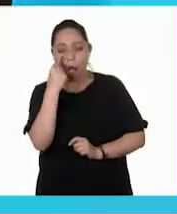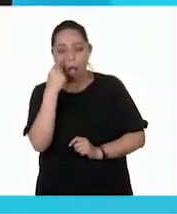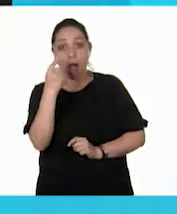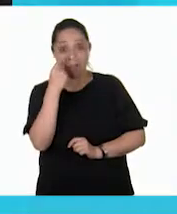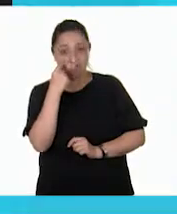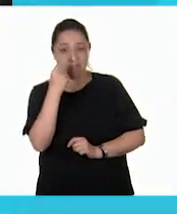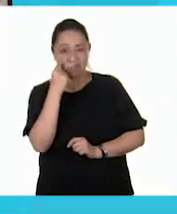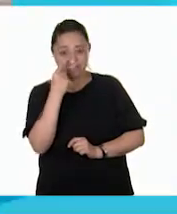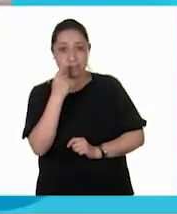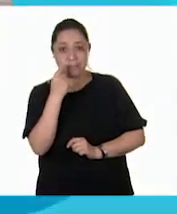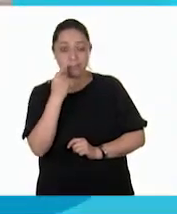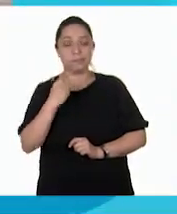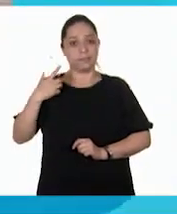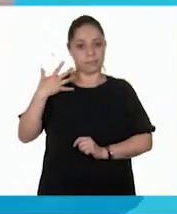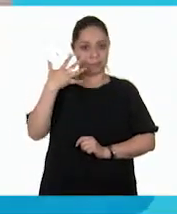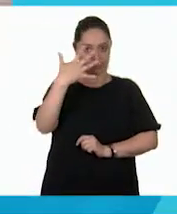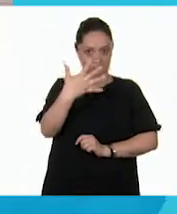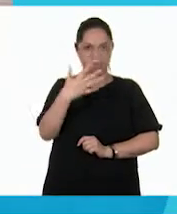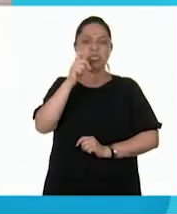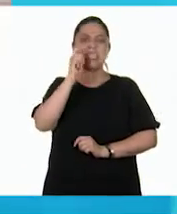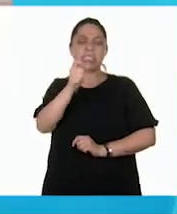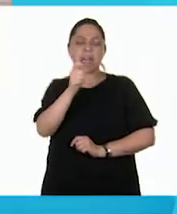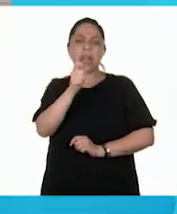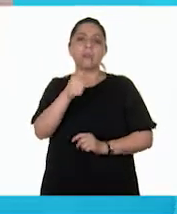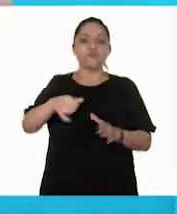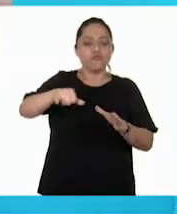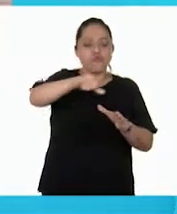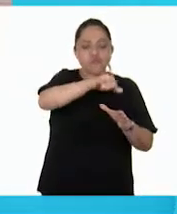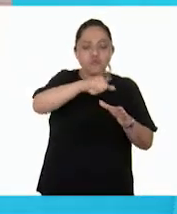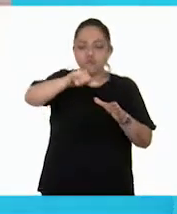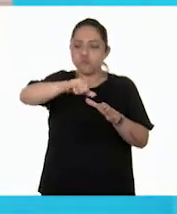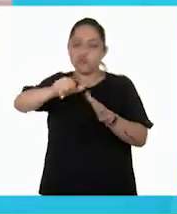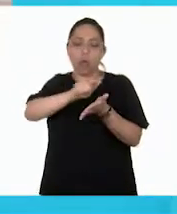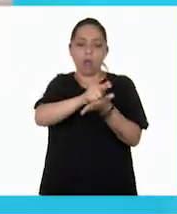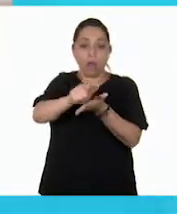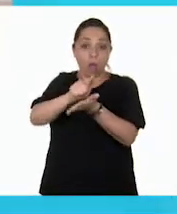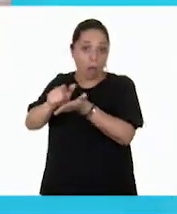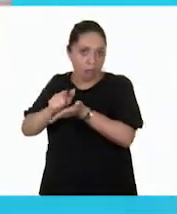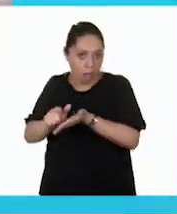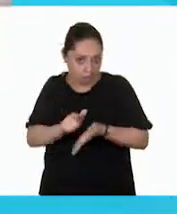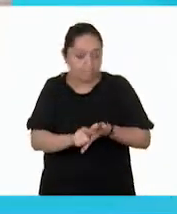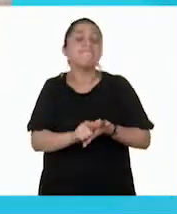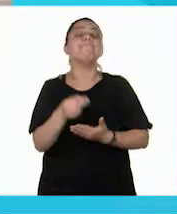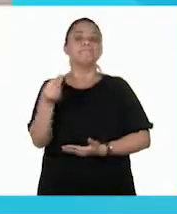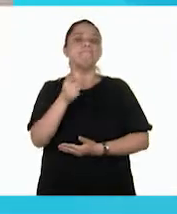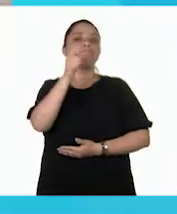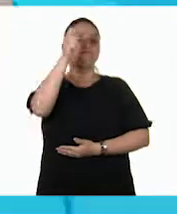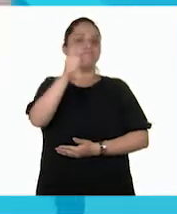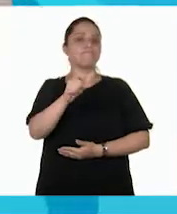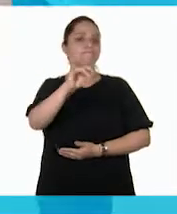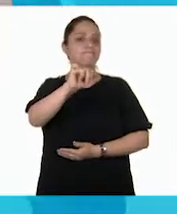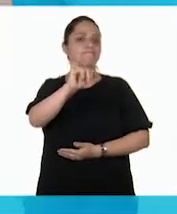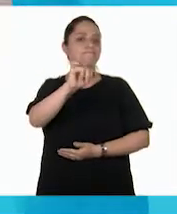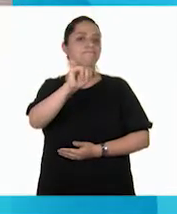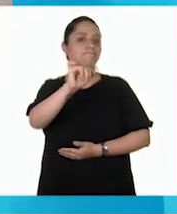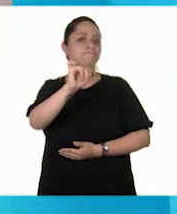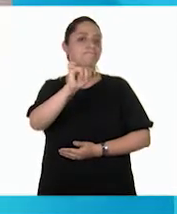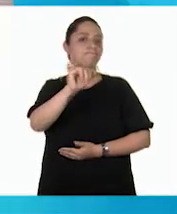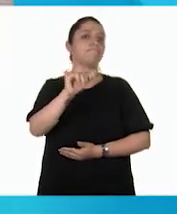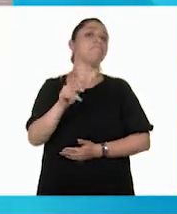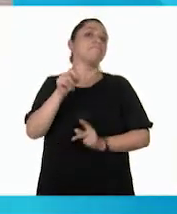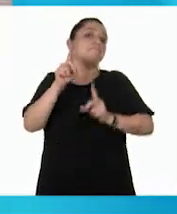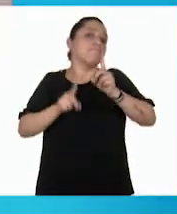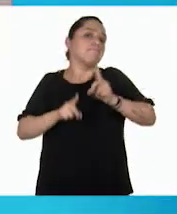Número cinco, fertilizar las plantas si es necesario. Esta aplicación puede ser